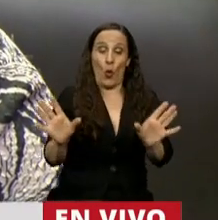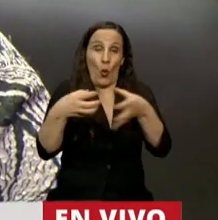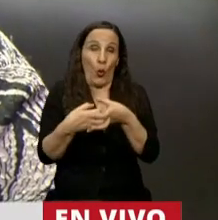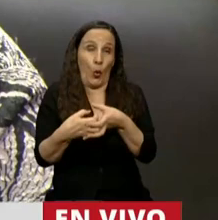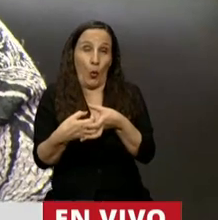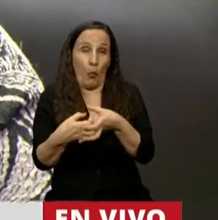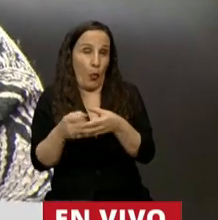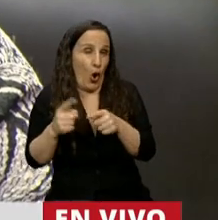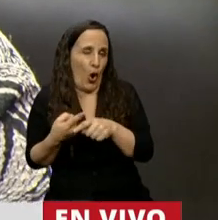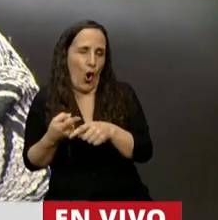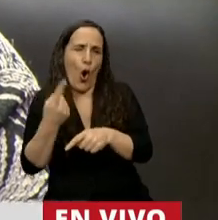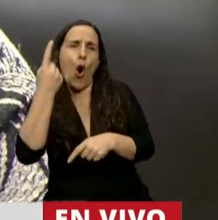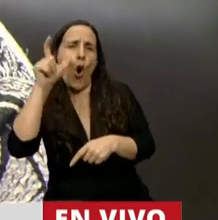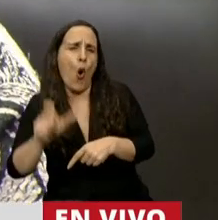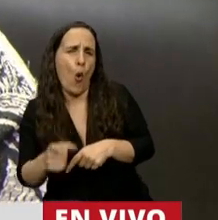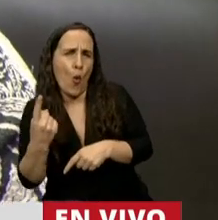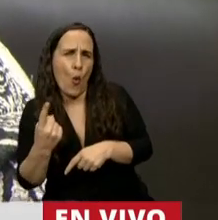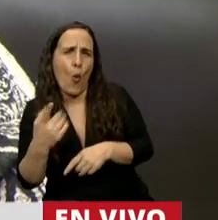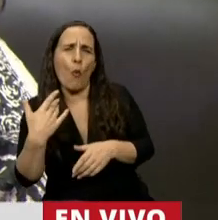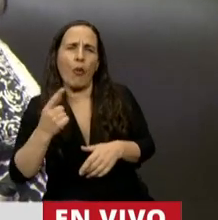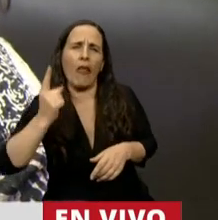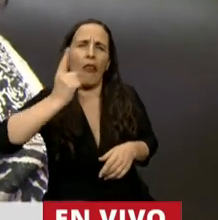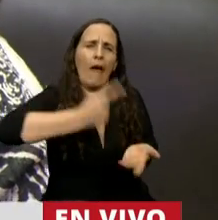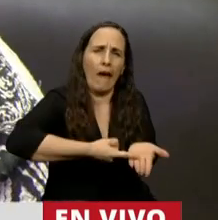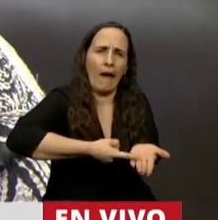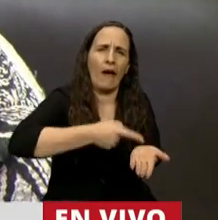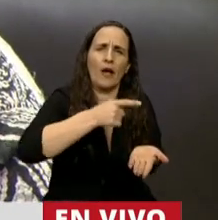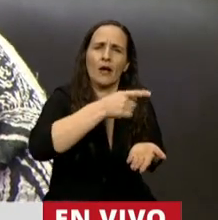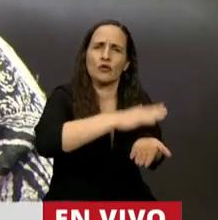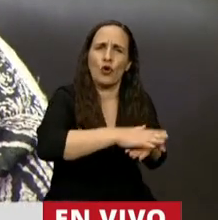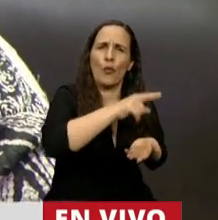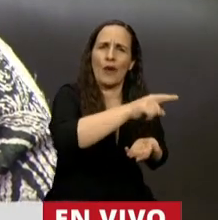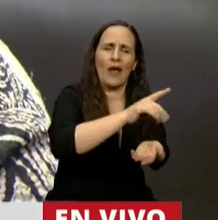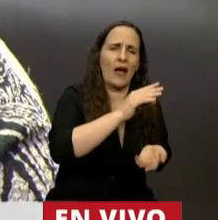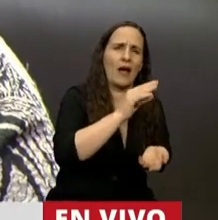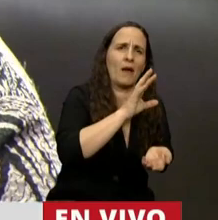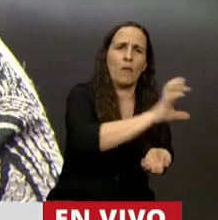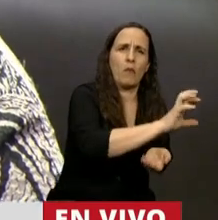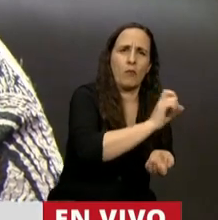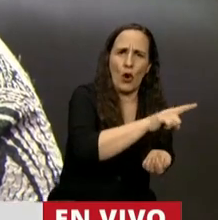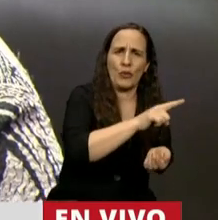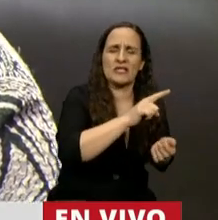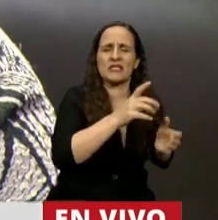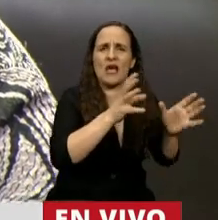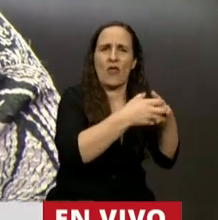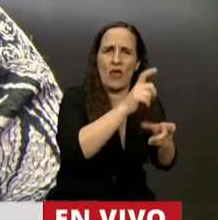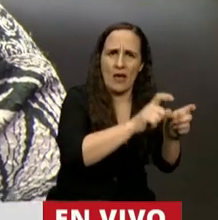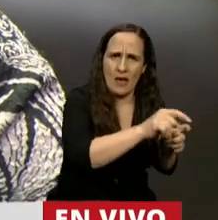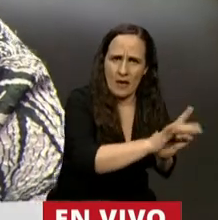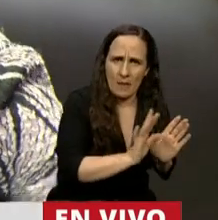una facción o una persona pueda afectar los intereses de una provincia, de un conjunto.